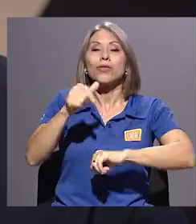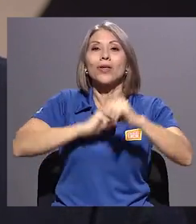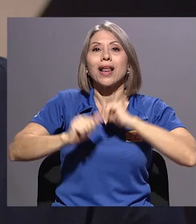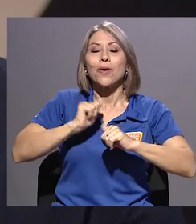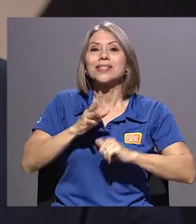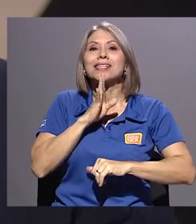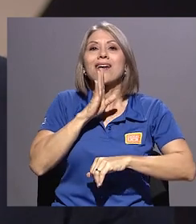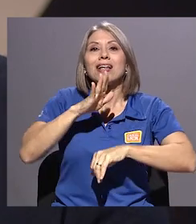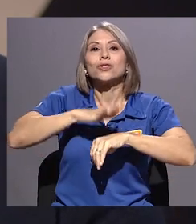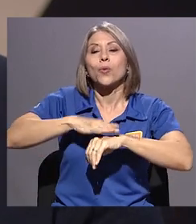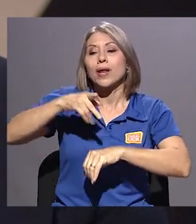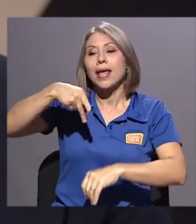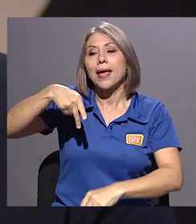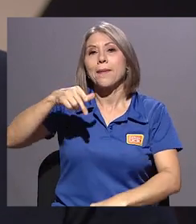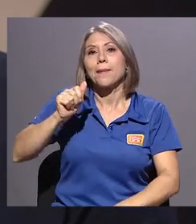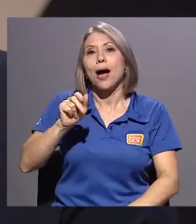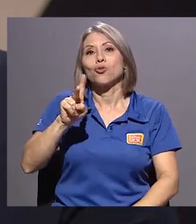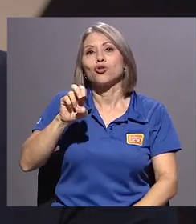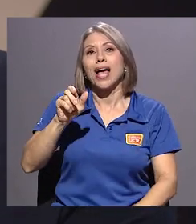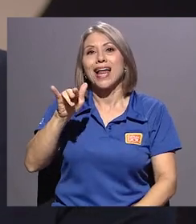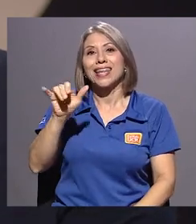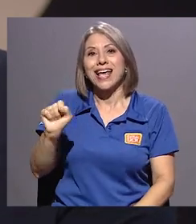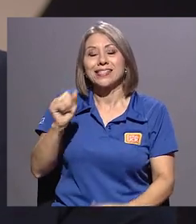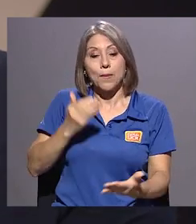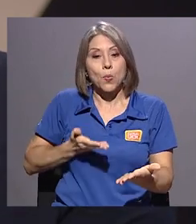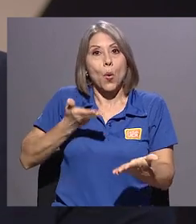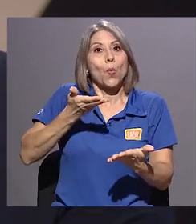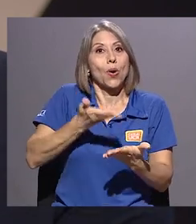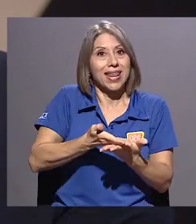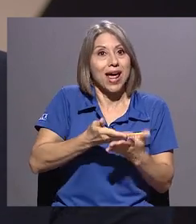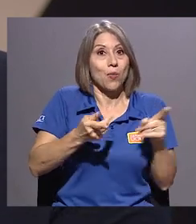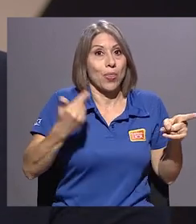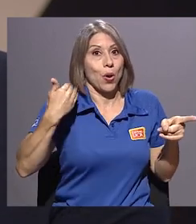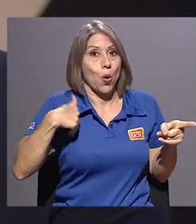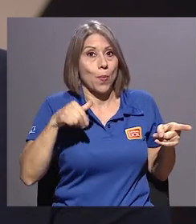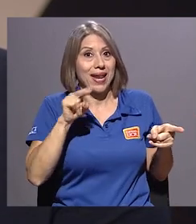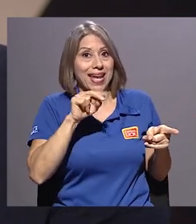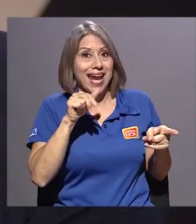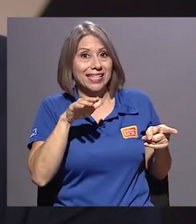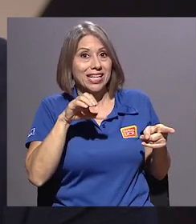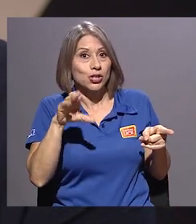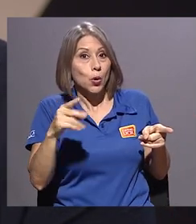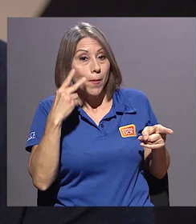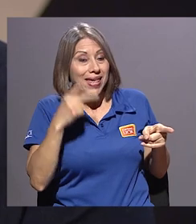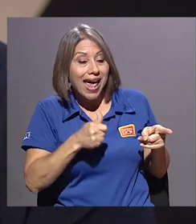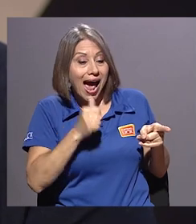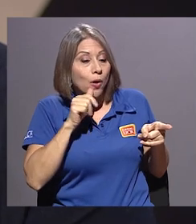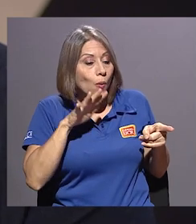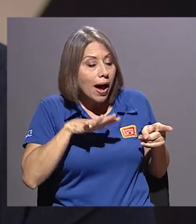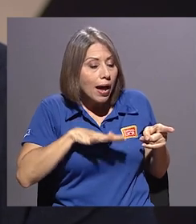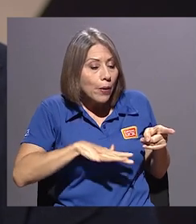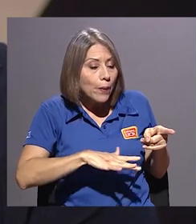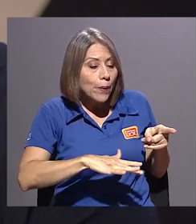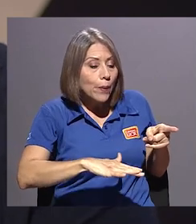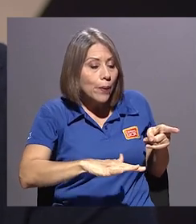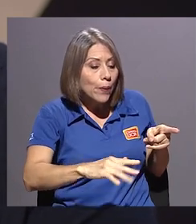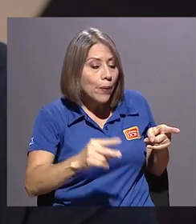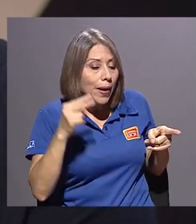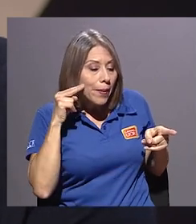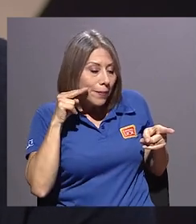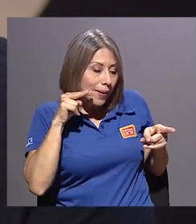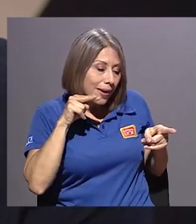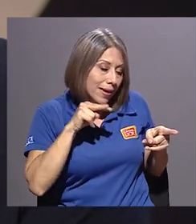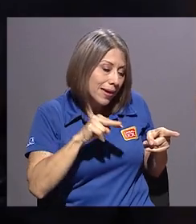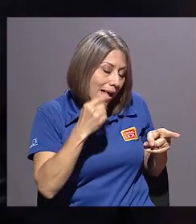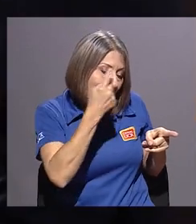proponía que Narciso, cuando miraba su imagen reflejada en el agua, creía ver la imagen de su hermana